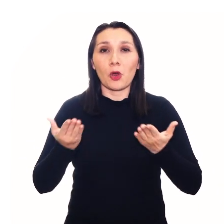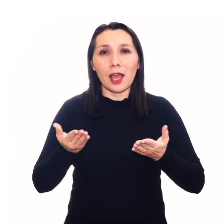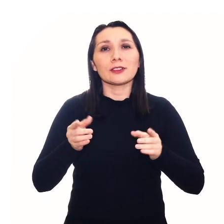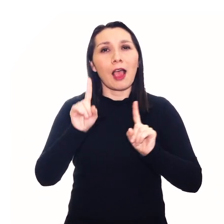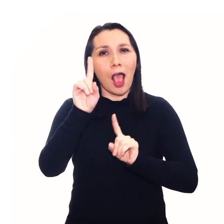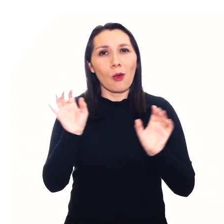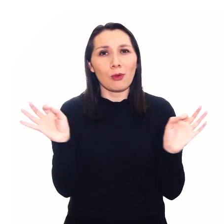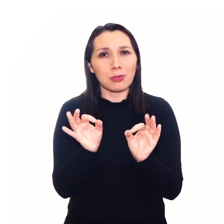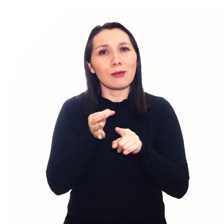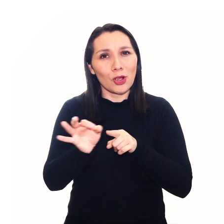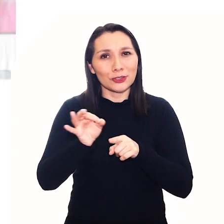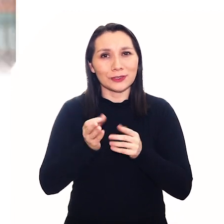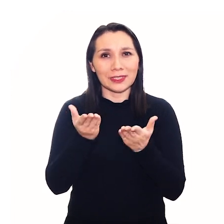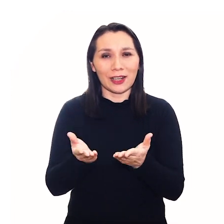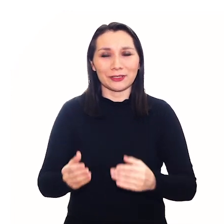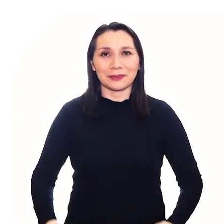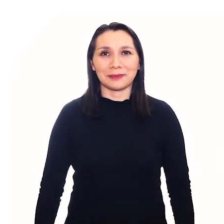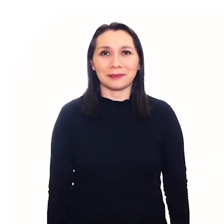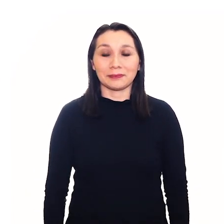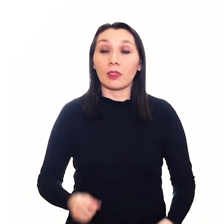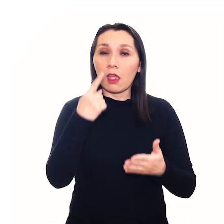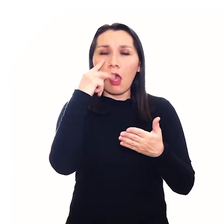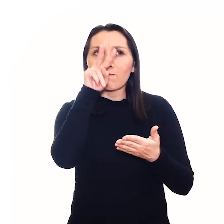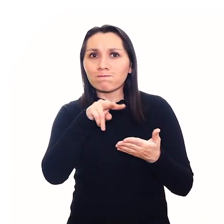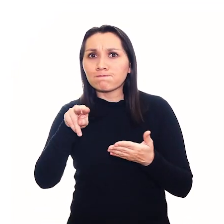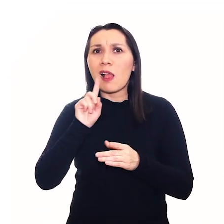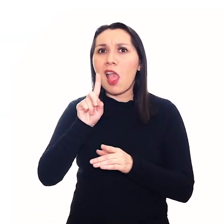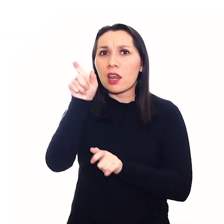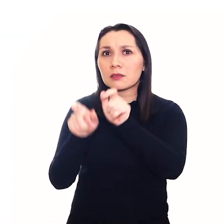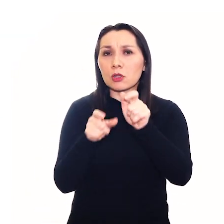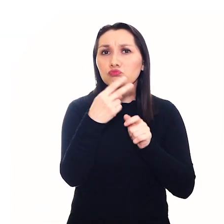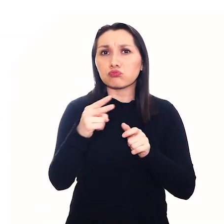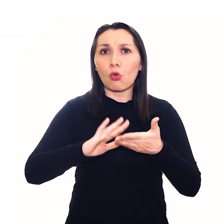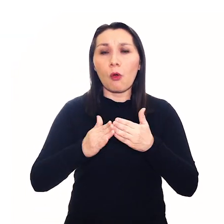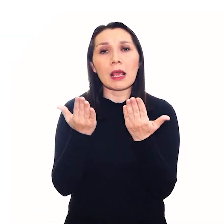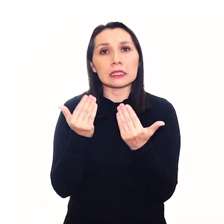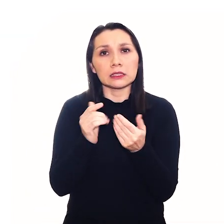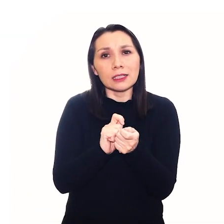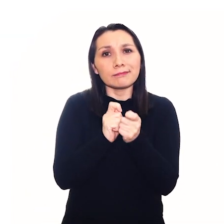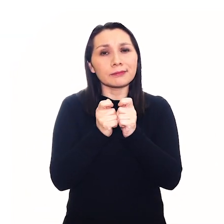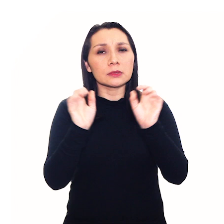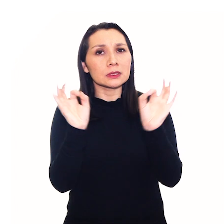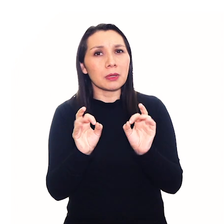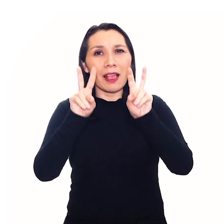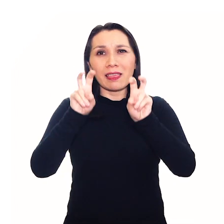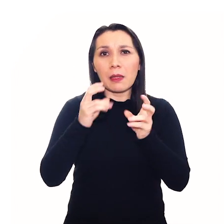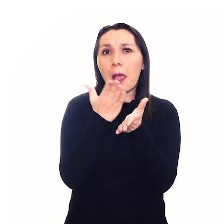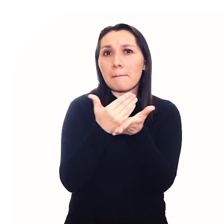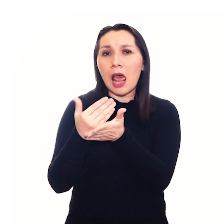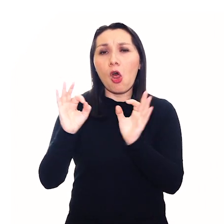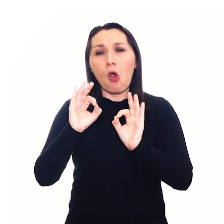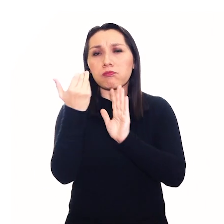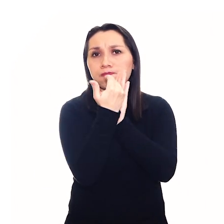eso, te damos algunos consejos. Evalúe quienes en su comunidad puedan necesitar adaptaciones respecto a los